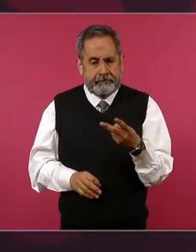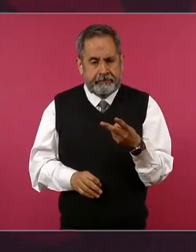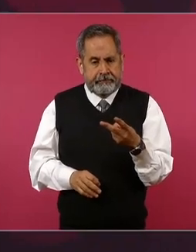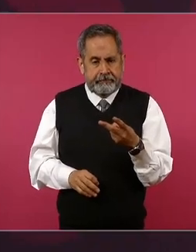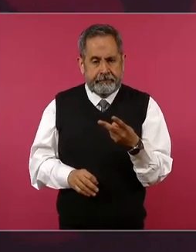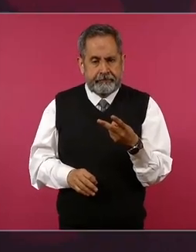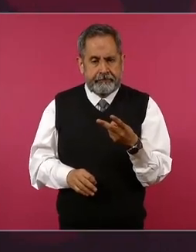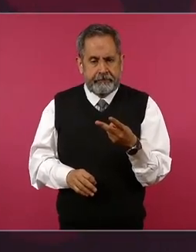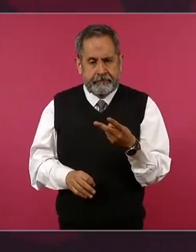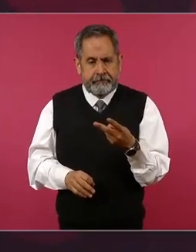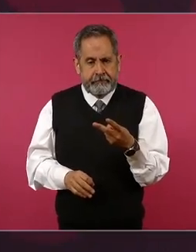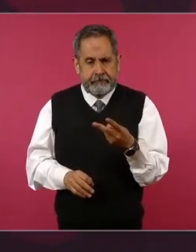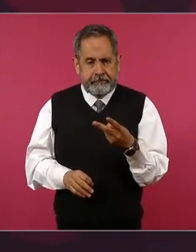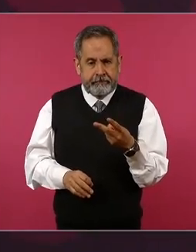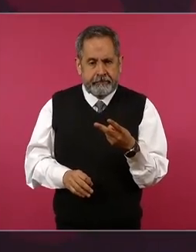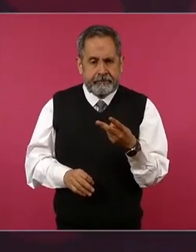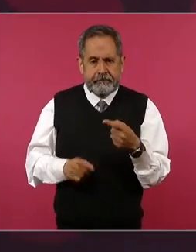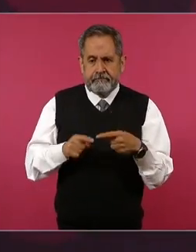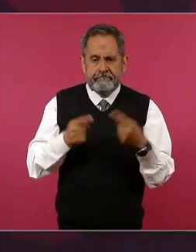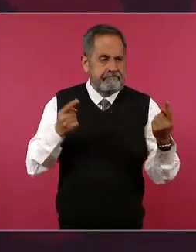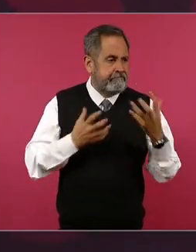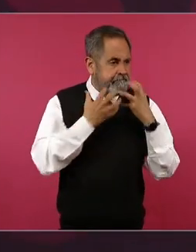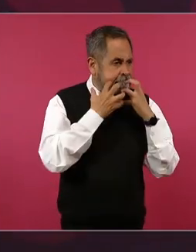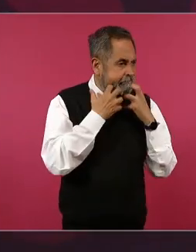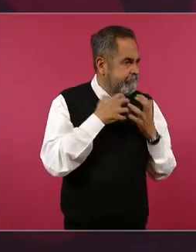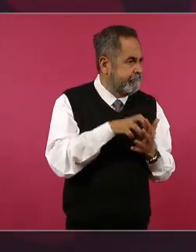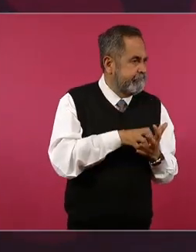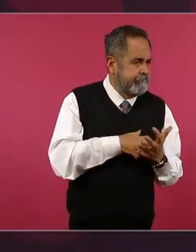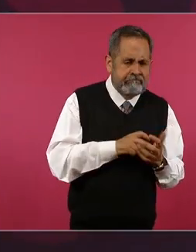lo opuesto a la avaricia